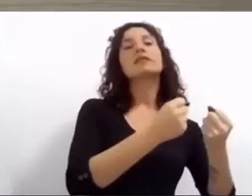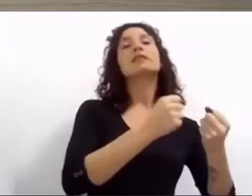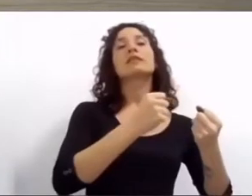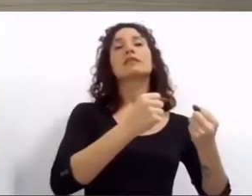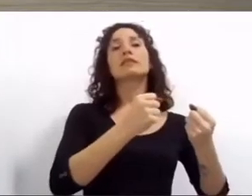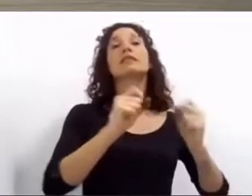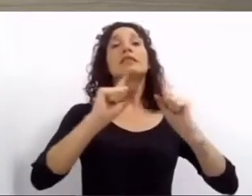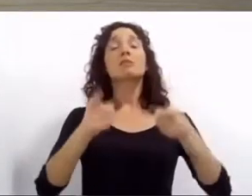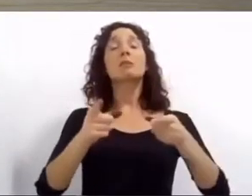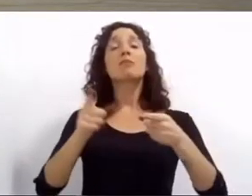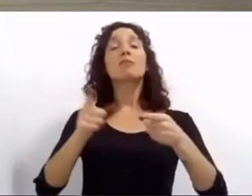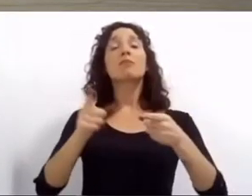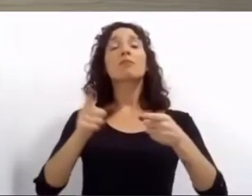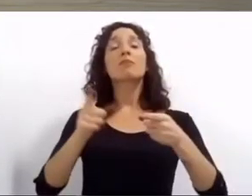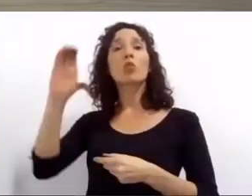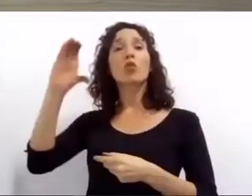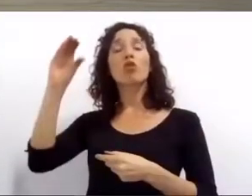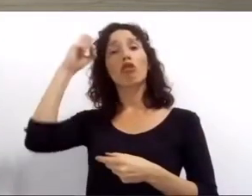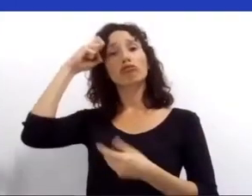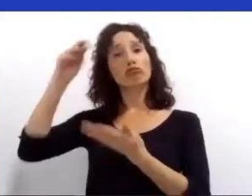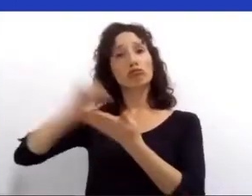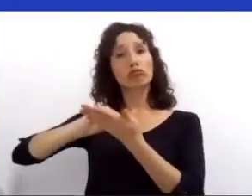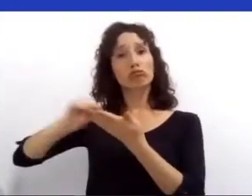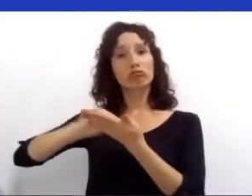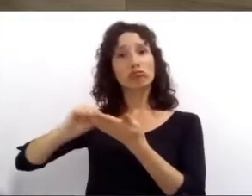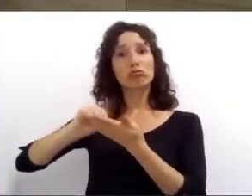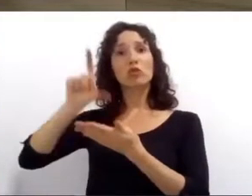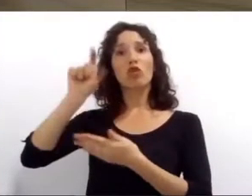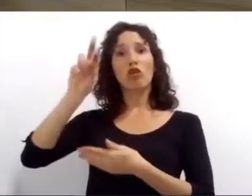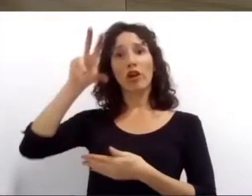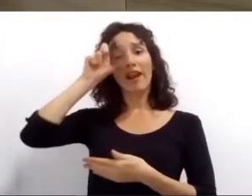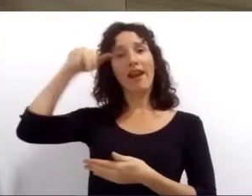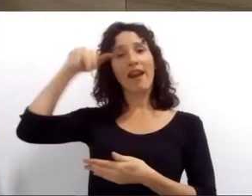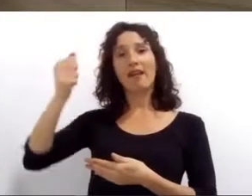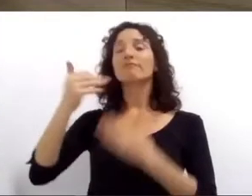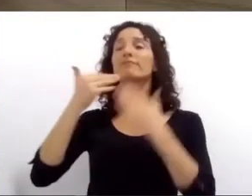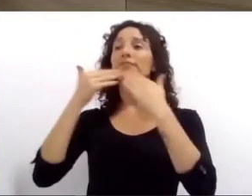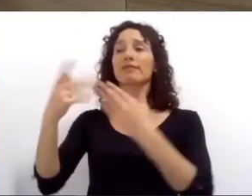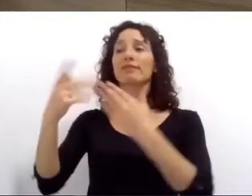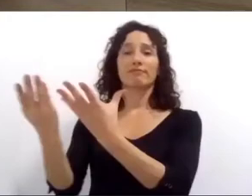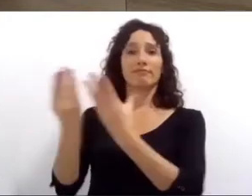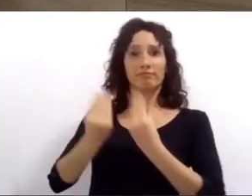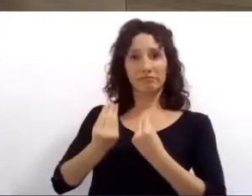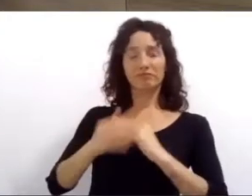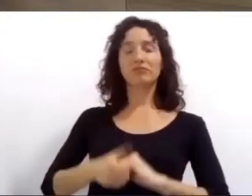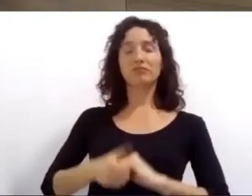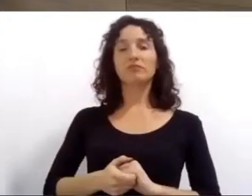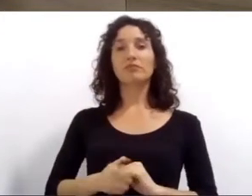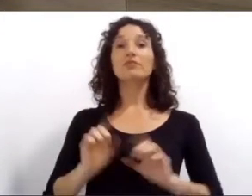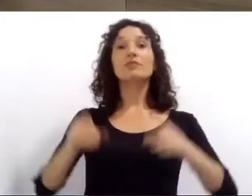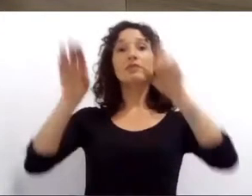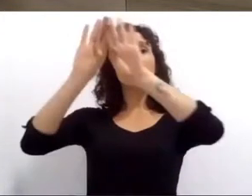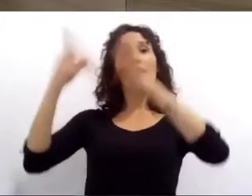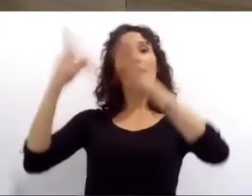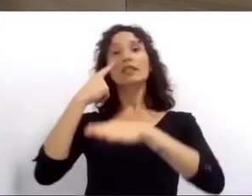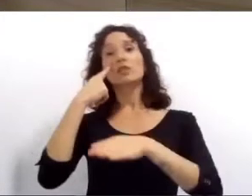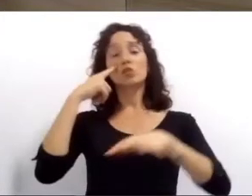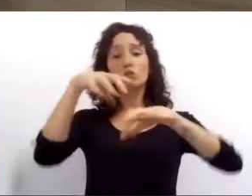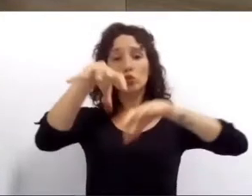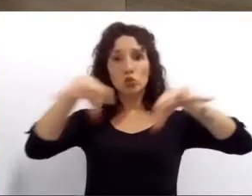de la concejala Lorena Carvajal. También revisamos el estado de cada institución para garantizar los cuidados.